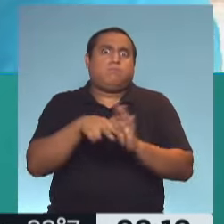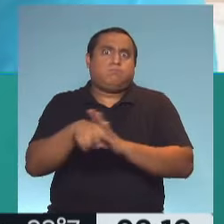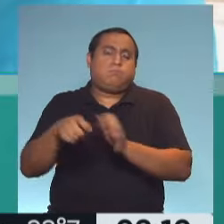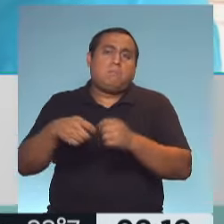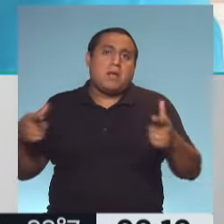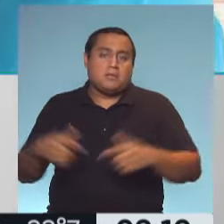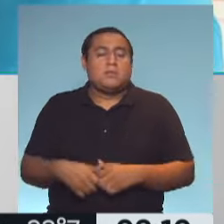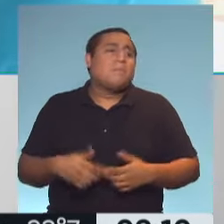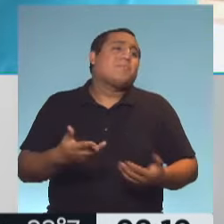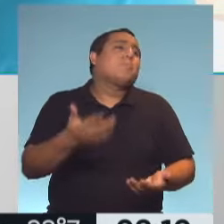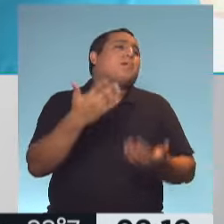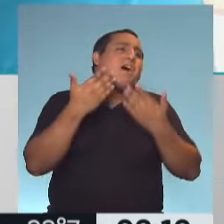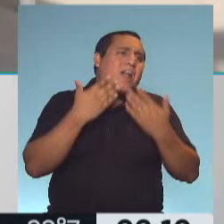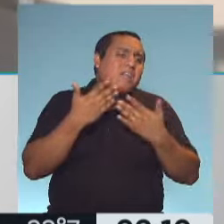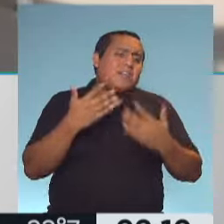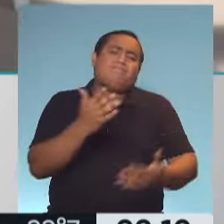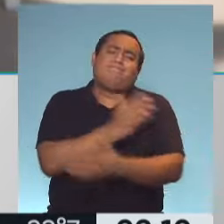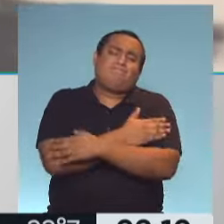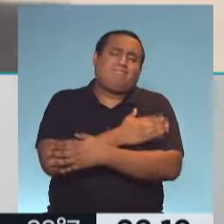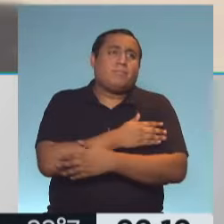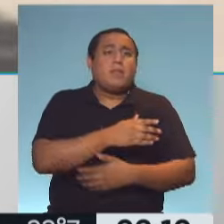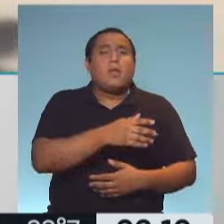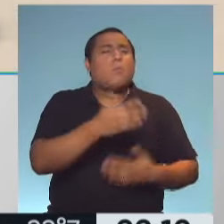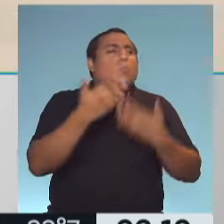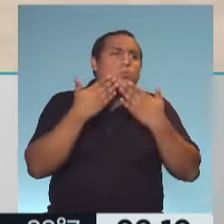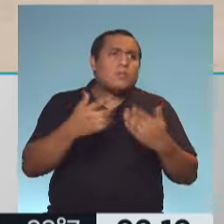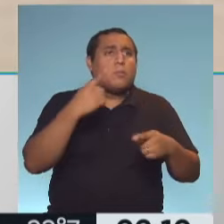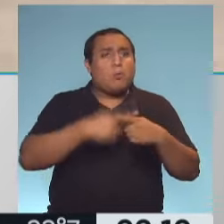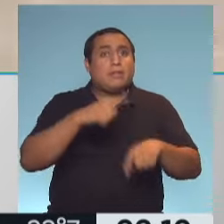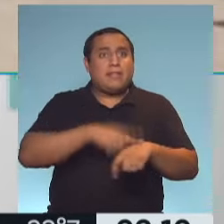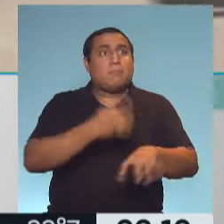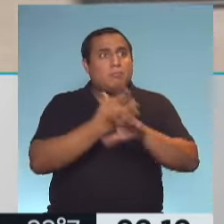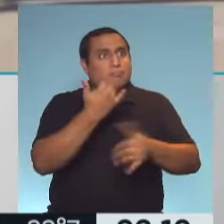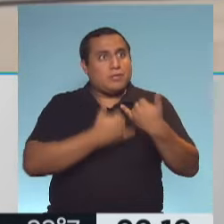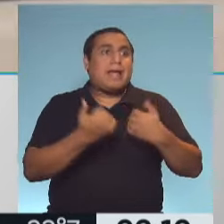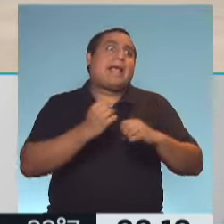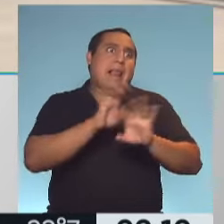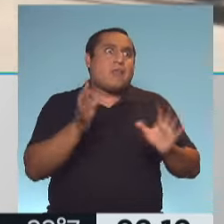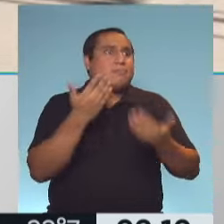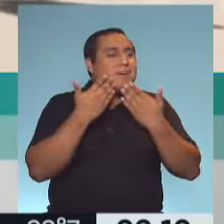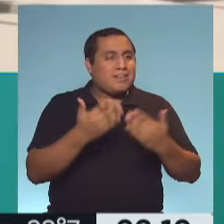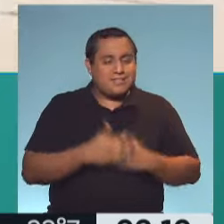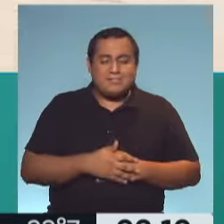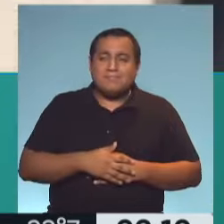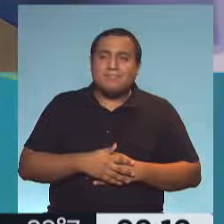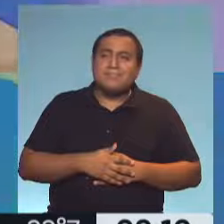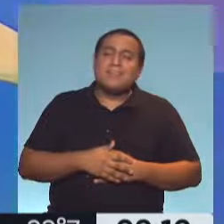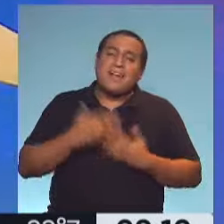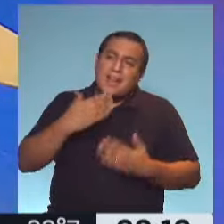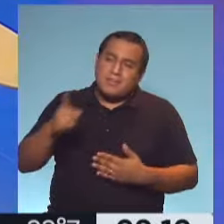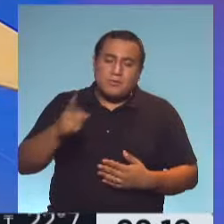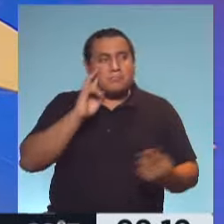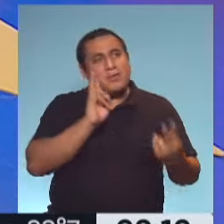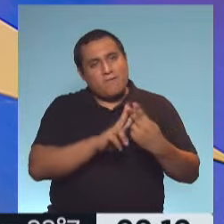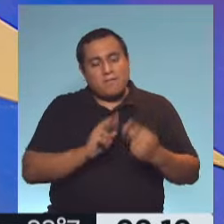Gustavo, un abrazo enorme. Gracias, nos volvemos a contactar. Muchísimas gracias por tu tiempo y claridad. Hasta luego. Gracias, Natalia. Hasta otro momento.